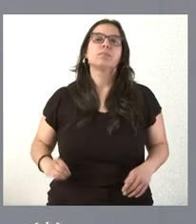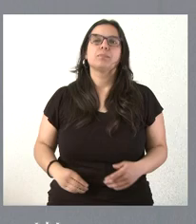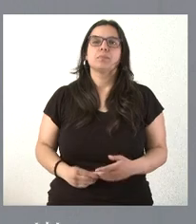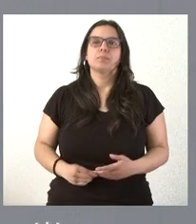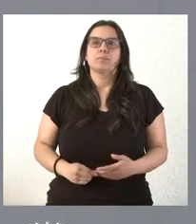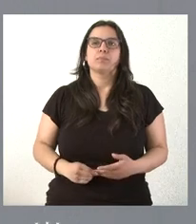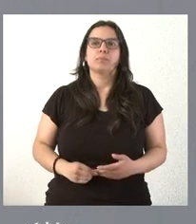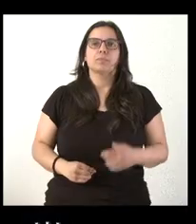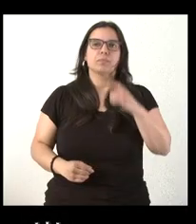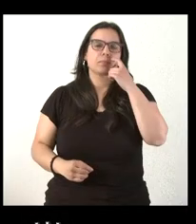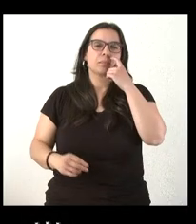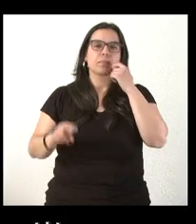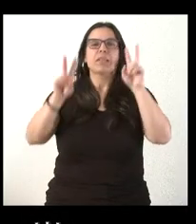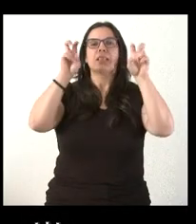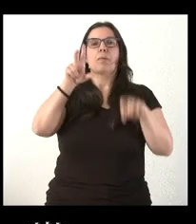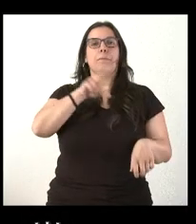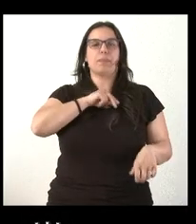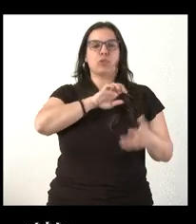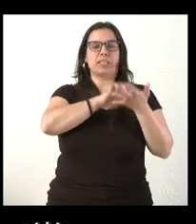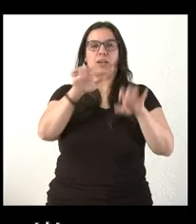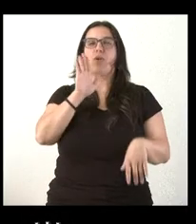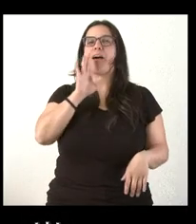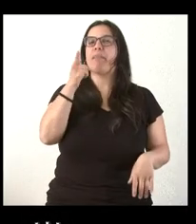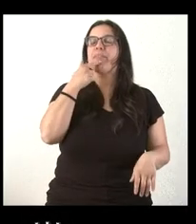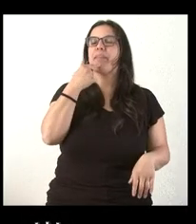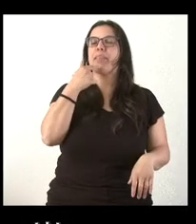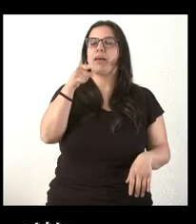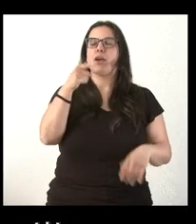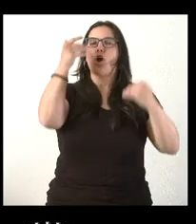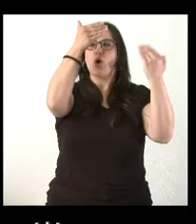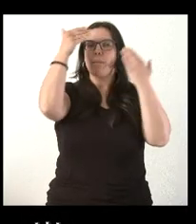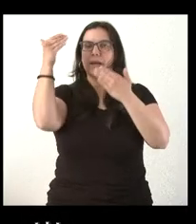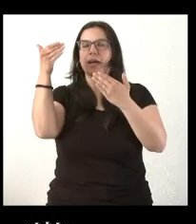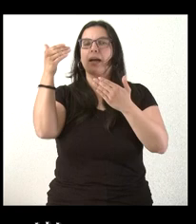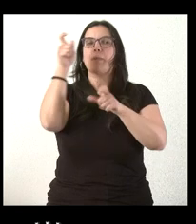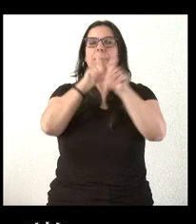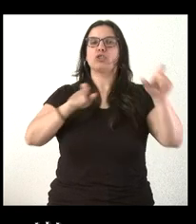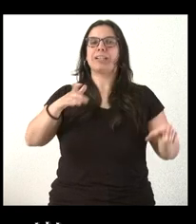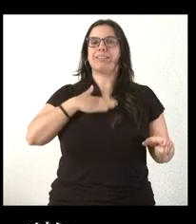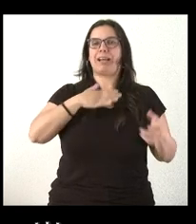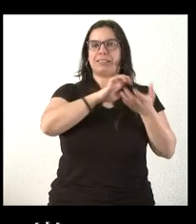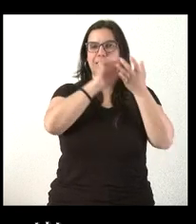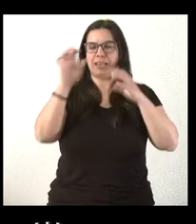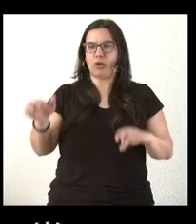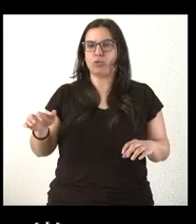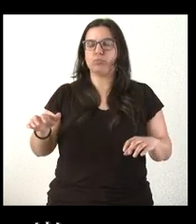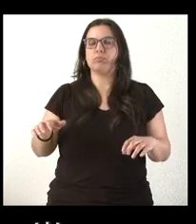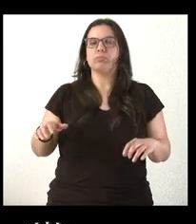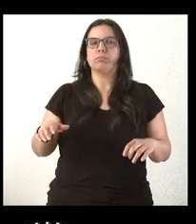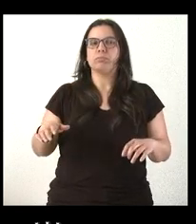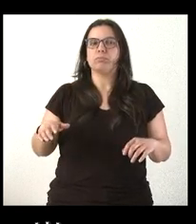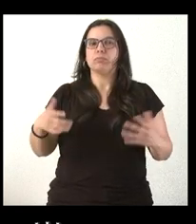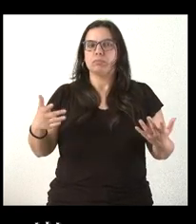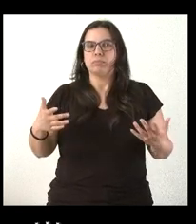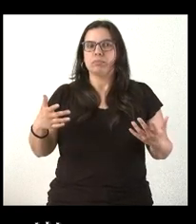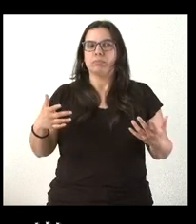Sí, sobre los premios de Castilla y León, que ha dicho usted que es un homenaje a los ciudadanos de Castilla y León, a